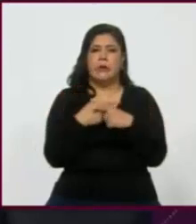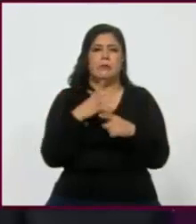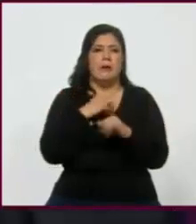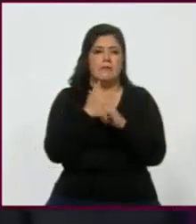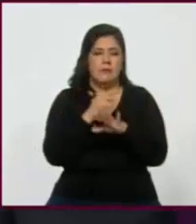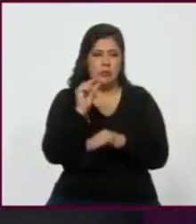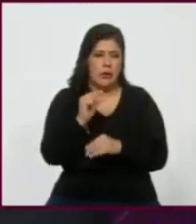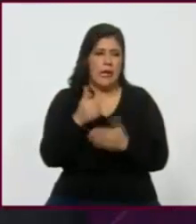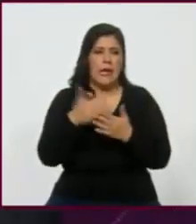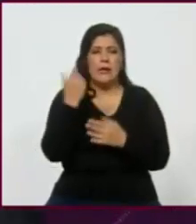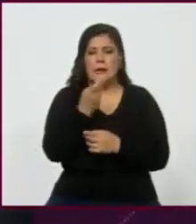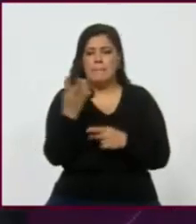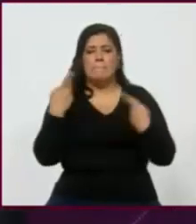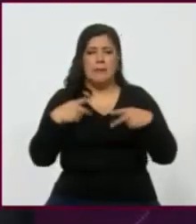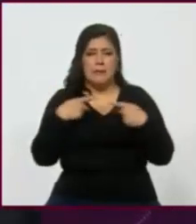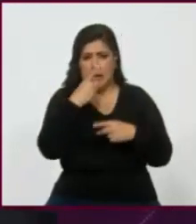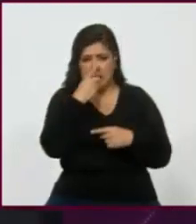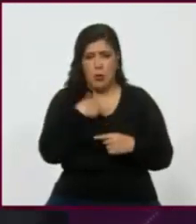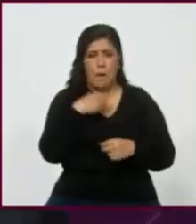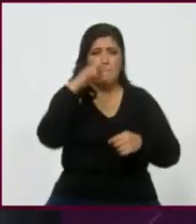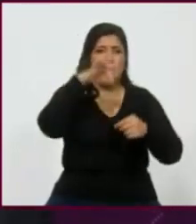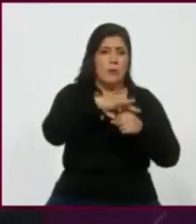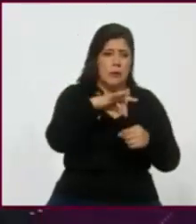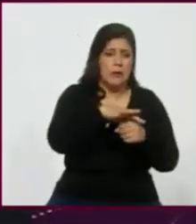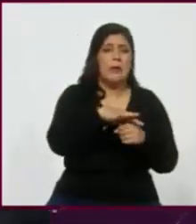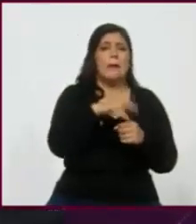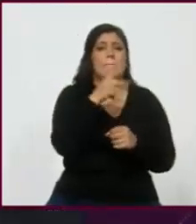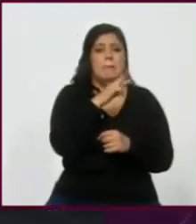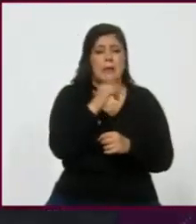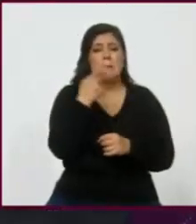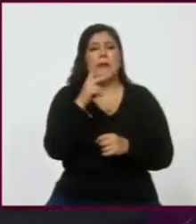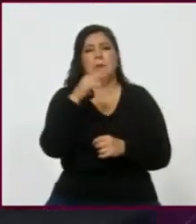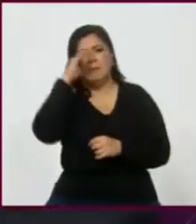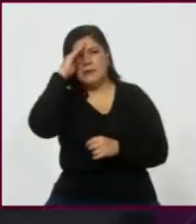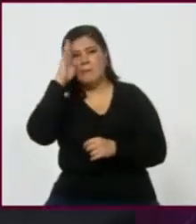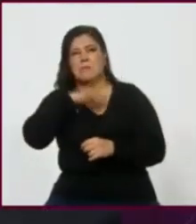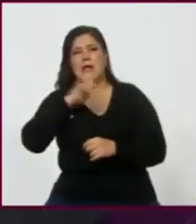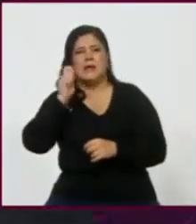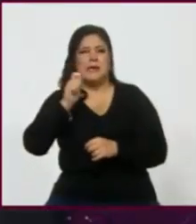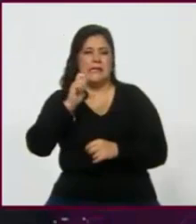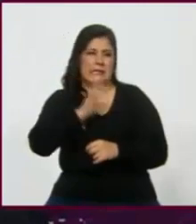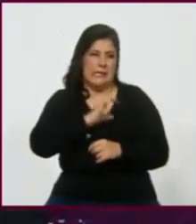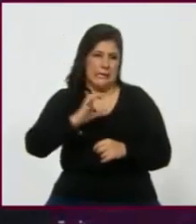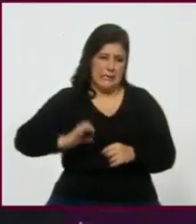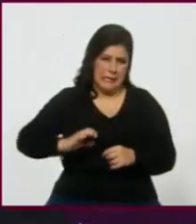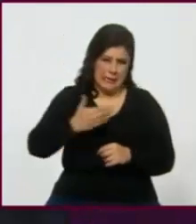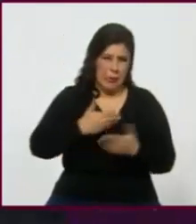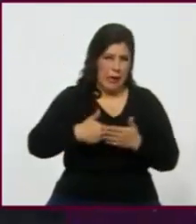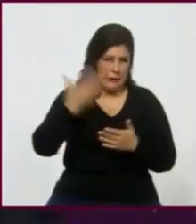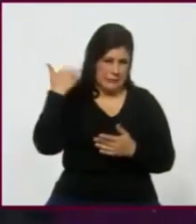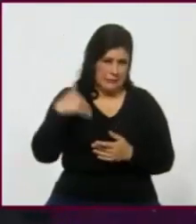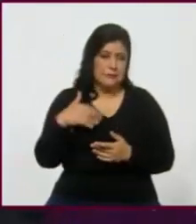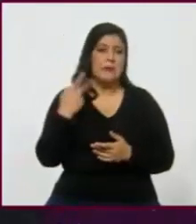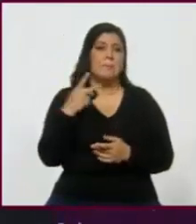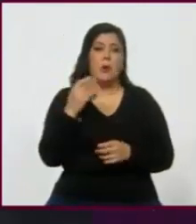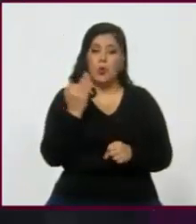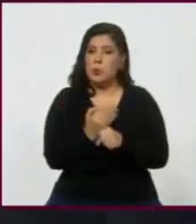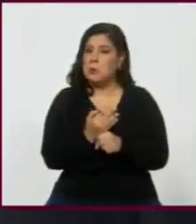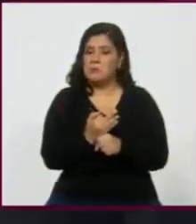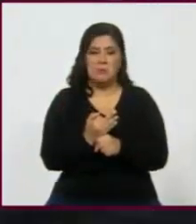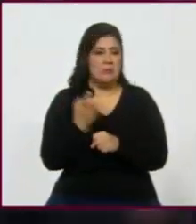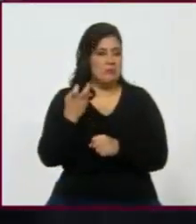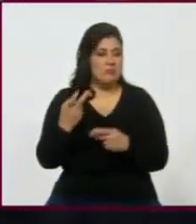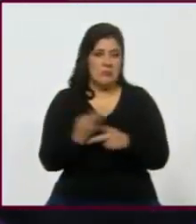gente que decía que iba a votar por el PRI, pero que pensaba muy mal del candidato, por ejemplo, ¿no? Y esto no nos pasó esta vez. Esta vez,